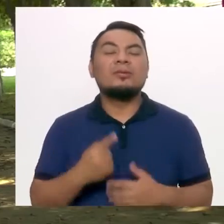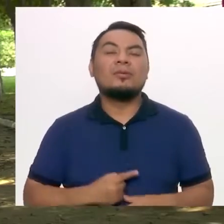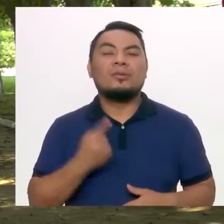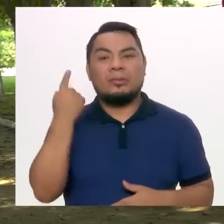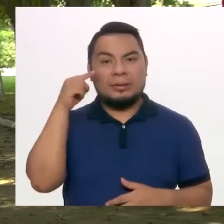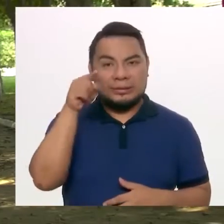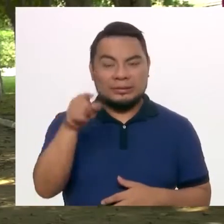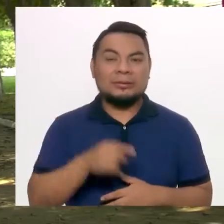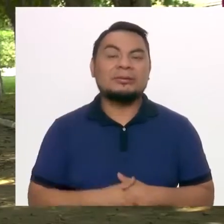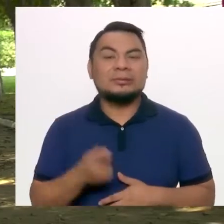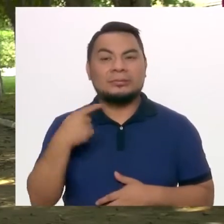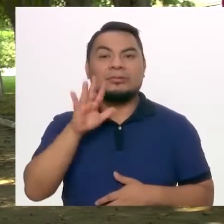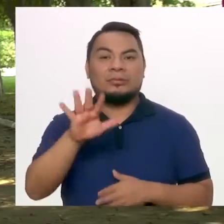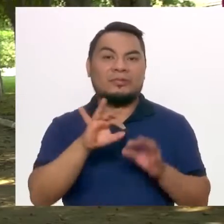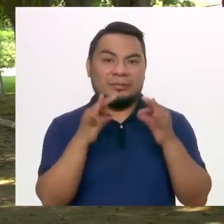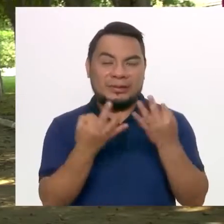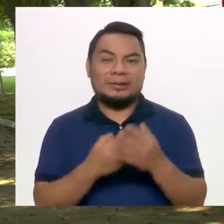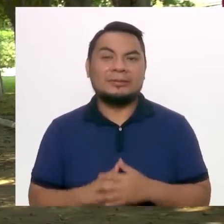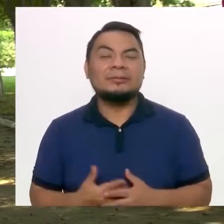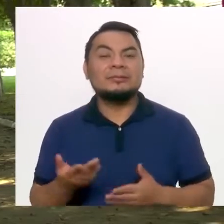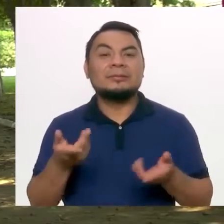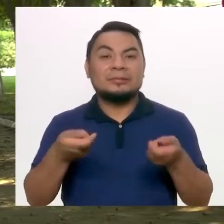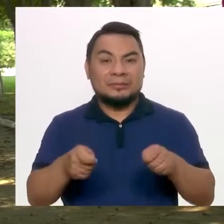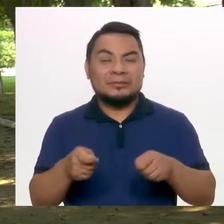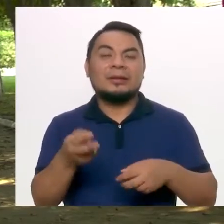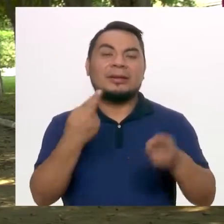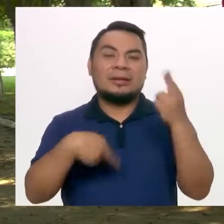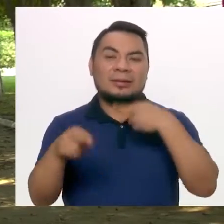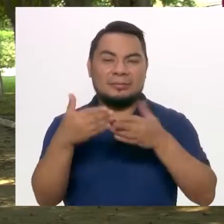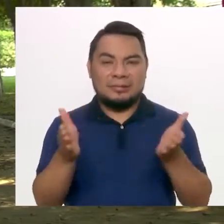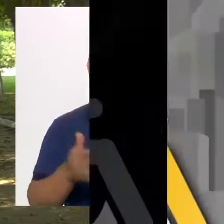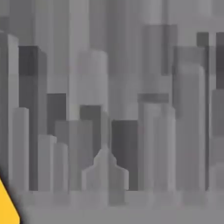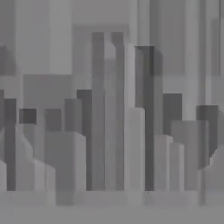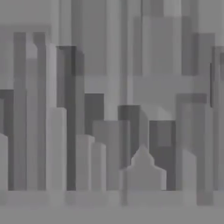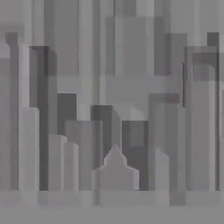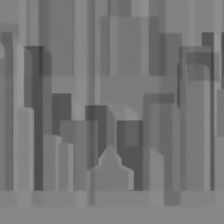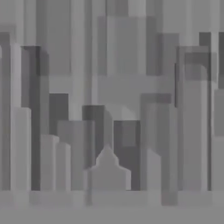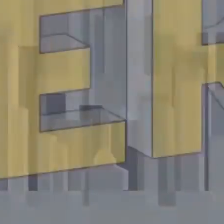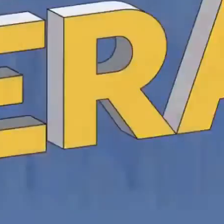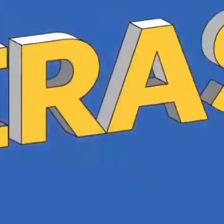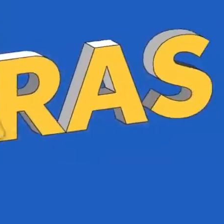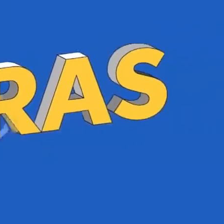orgullo para ti y para tu familia. Vamos a una pausa y volvemos con más.